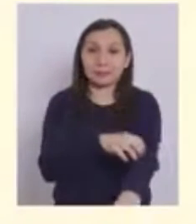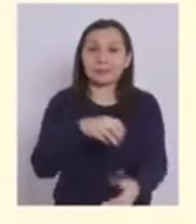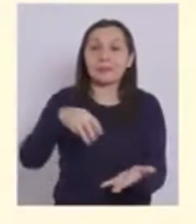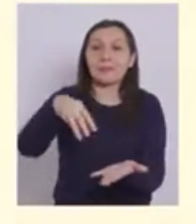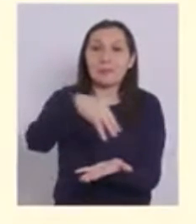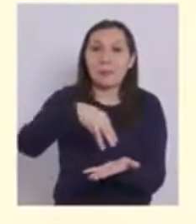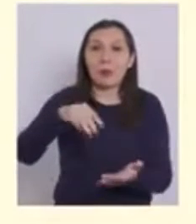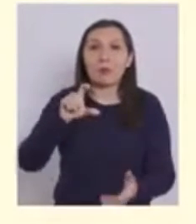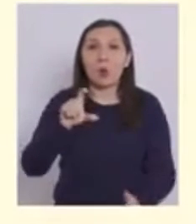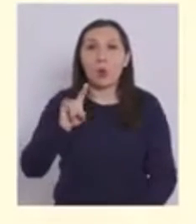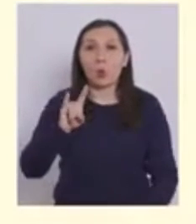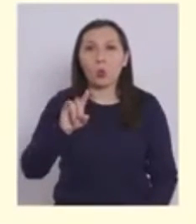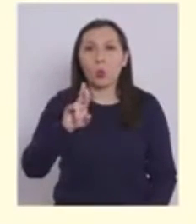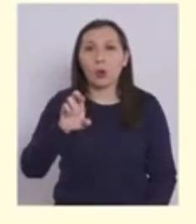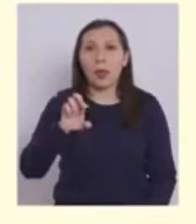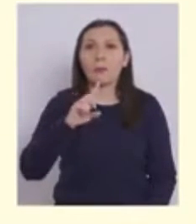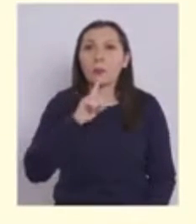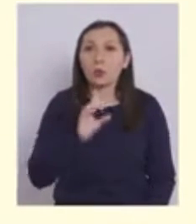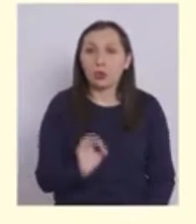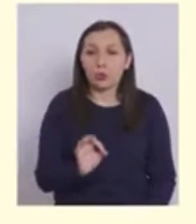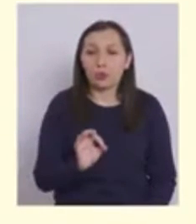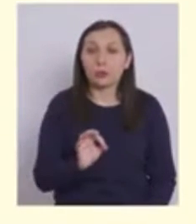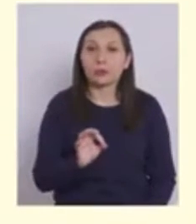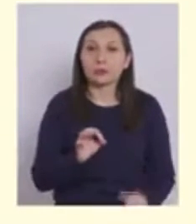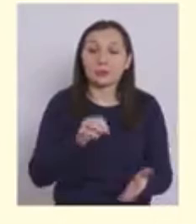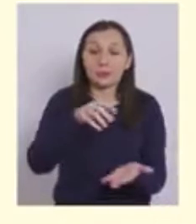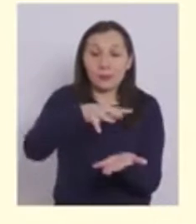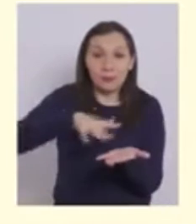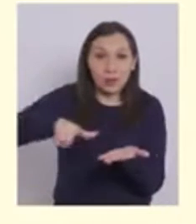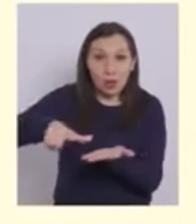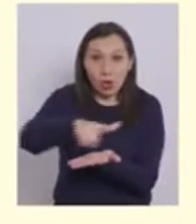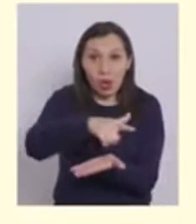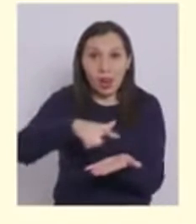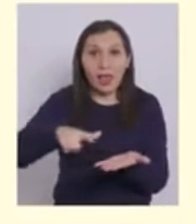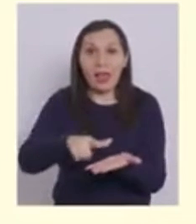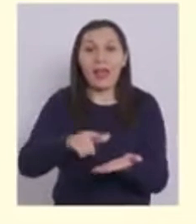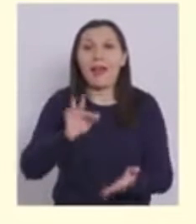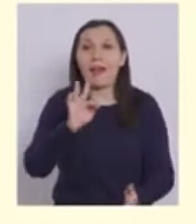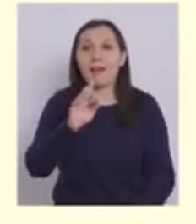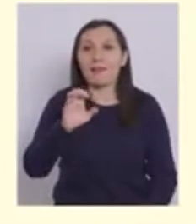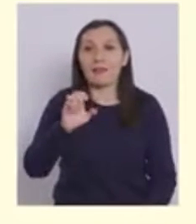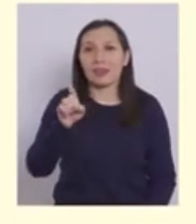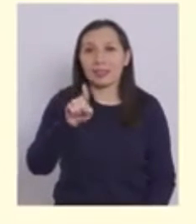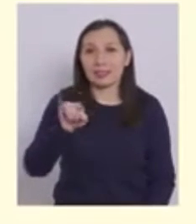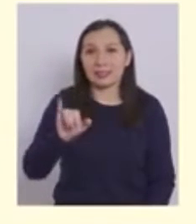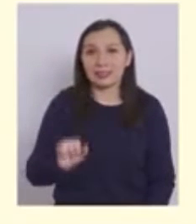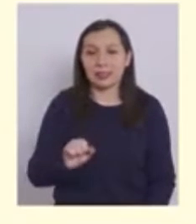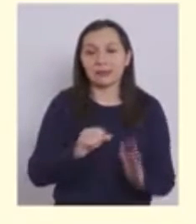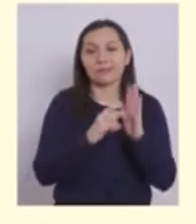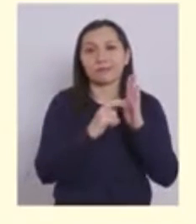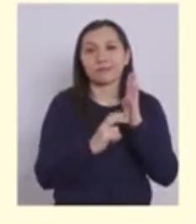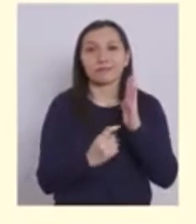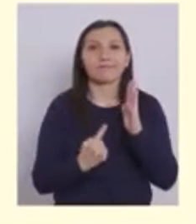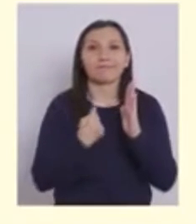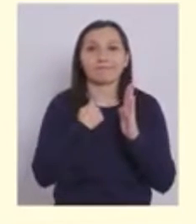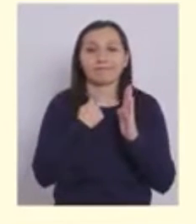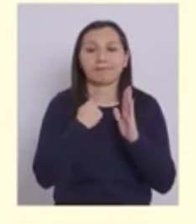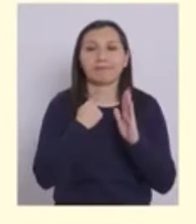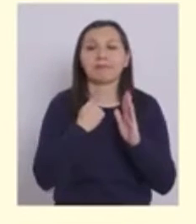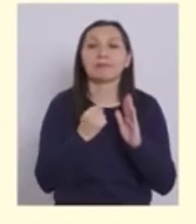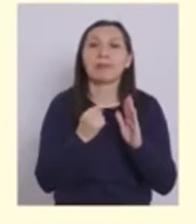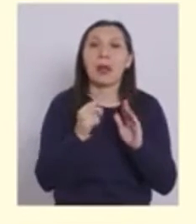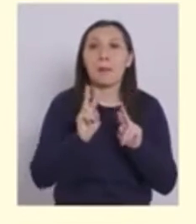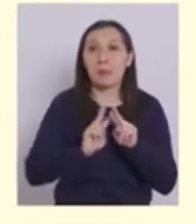la región de Maule, Curepto En la región de los lagos, la comuna de Fresia Retroceden